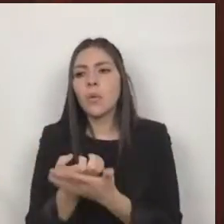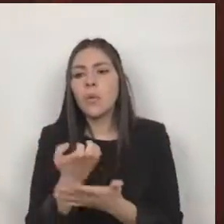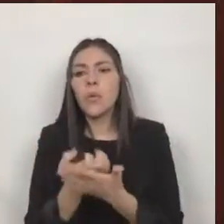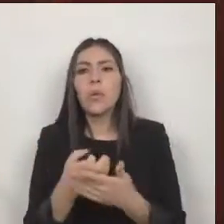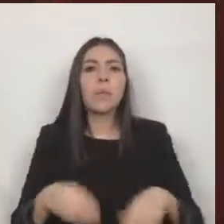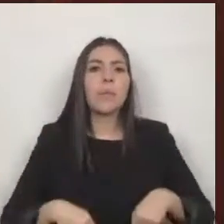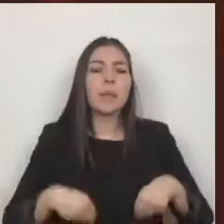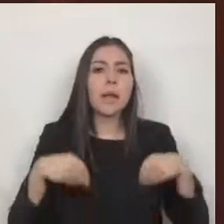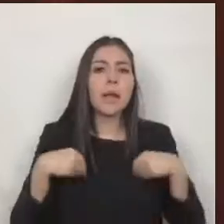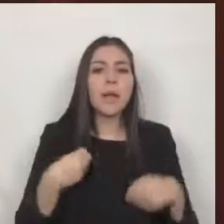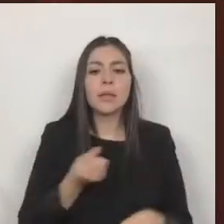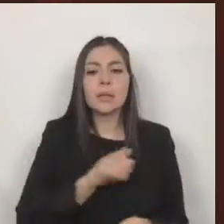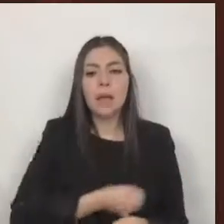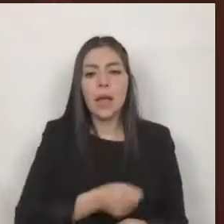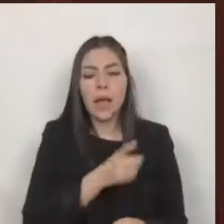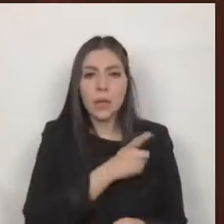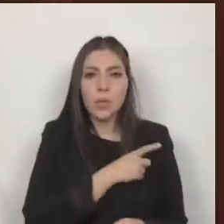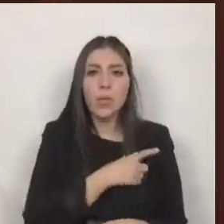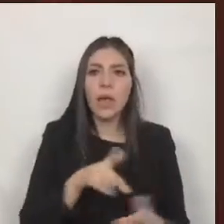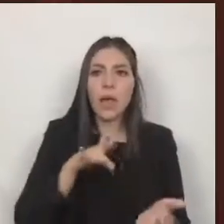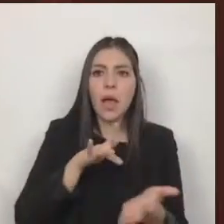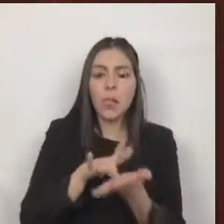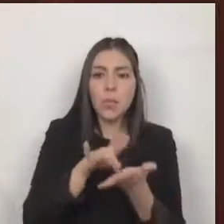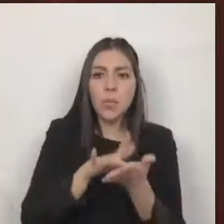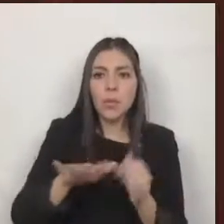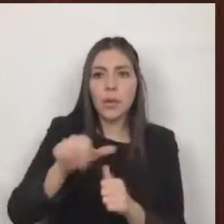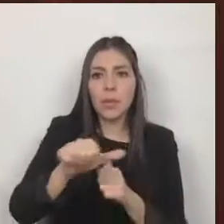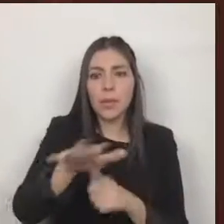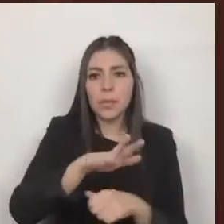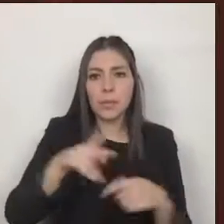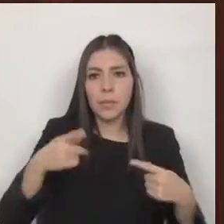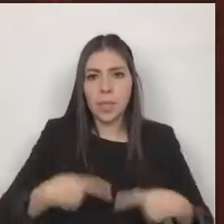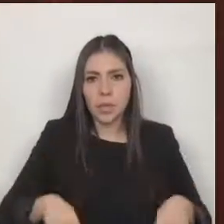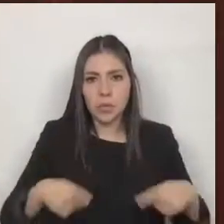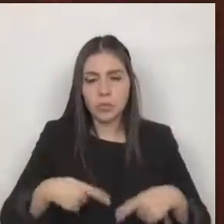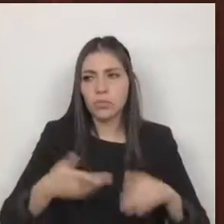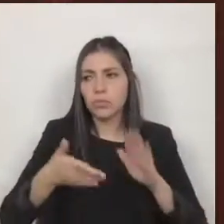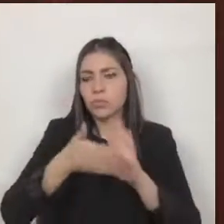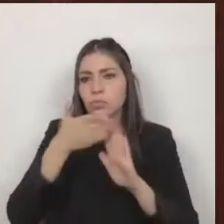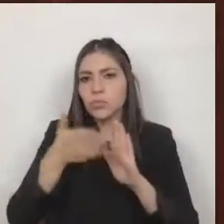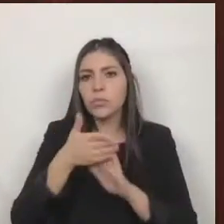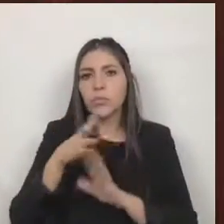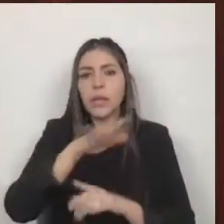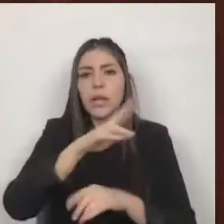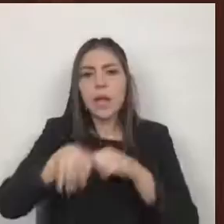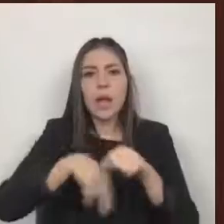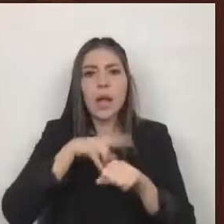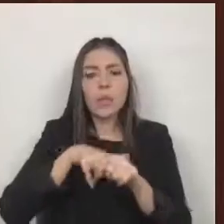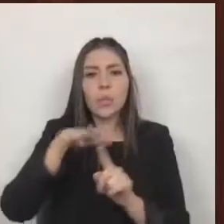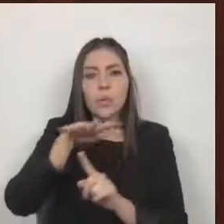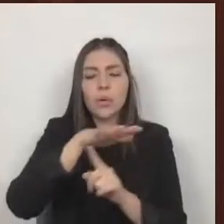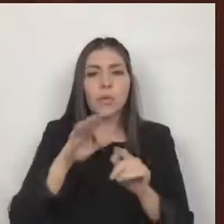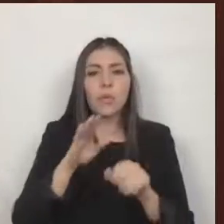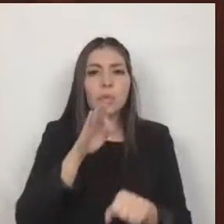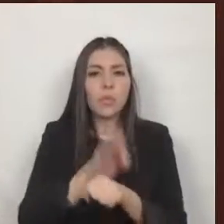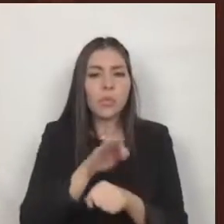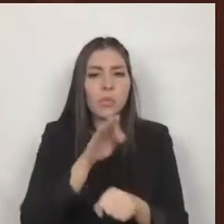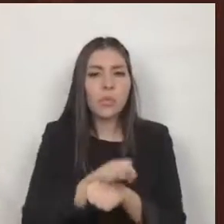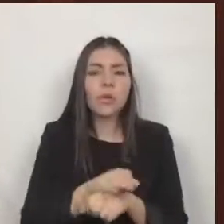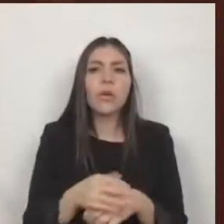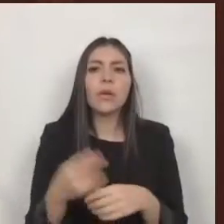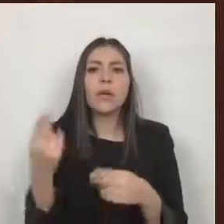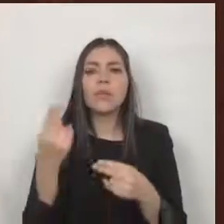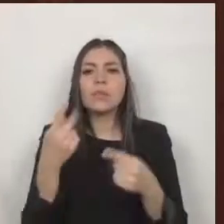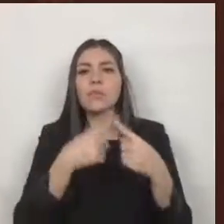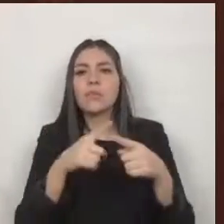asistencia social infraestructura protección al ambiente sistemas de atención de tramitación entre